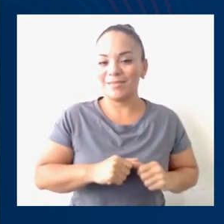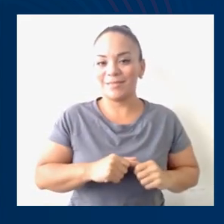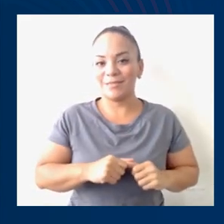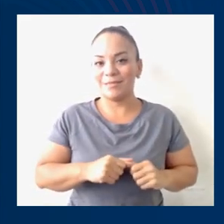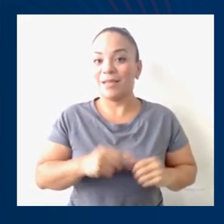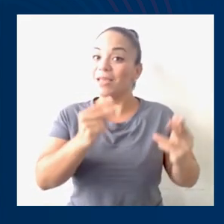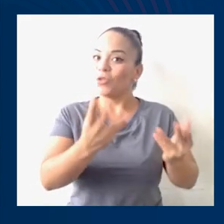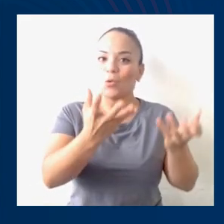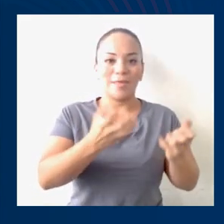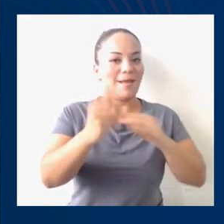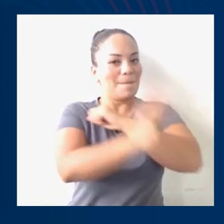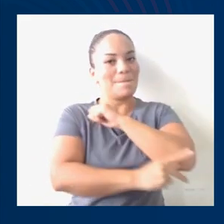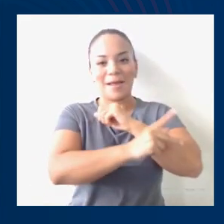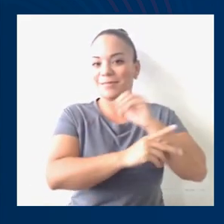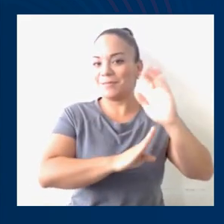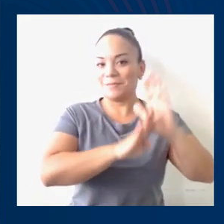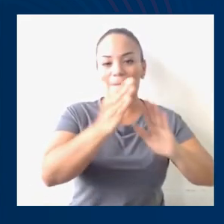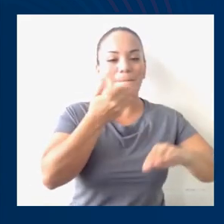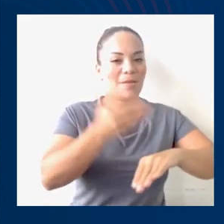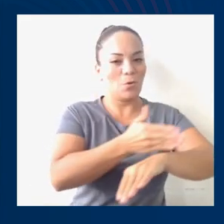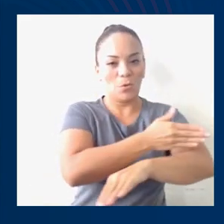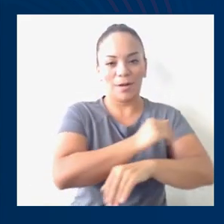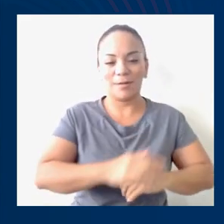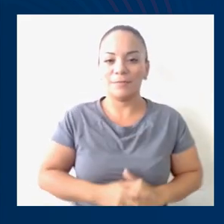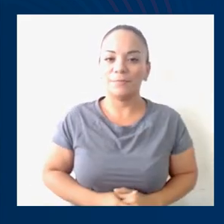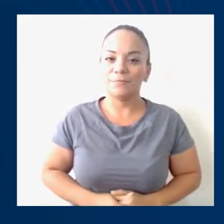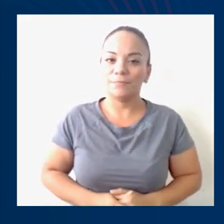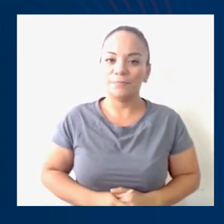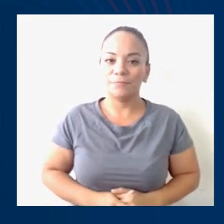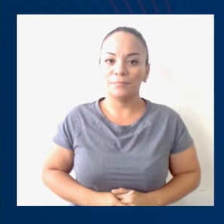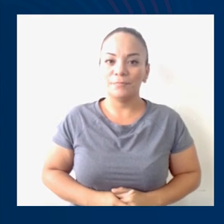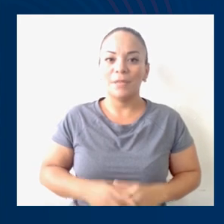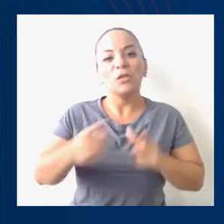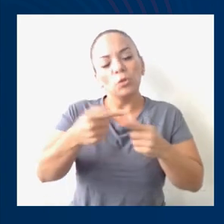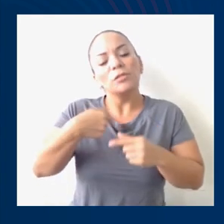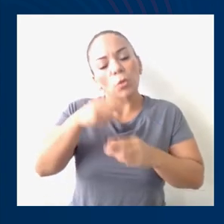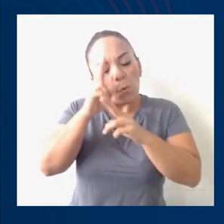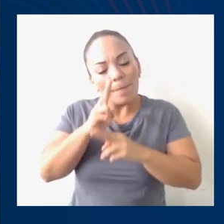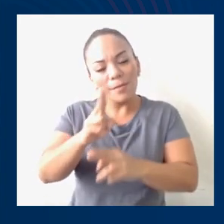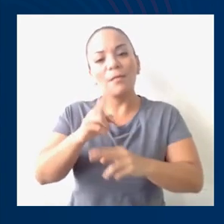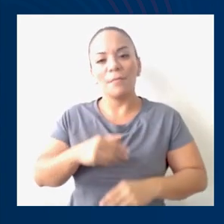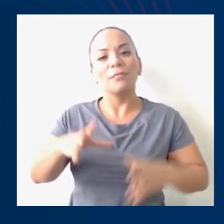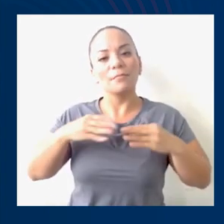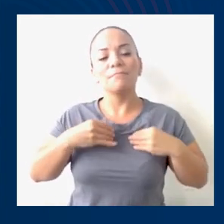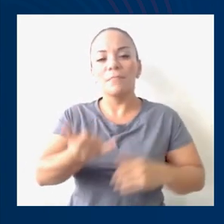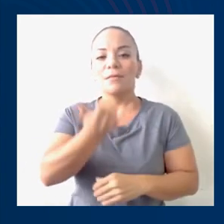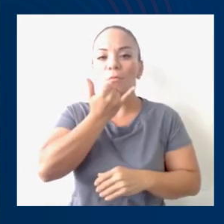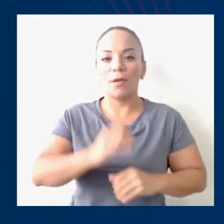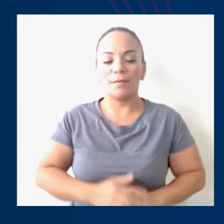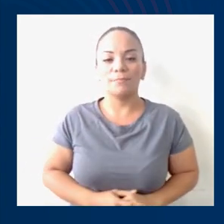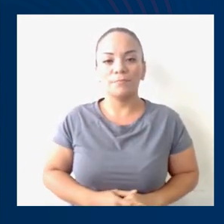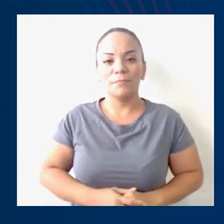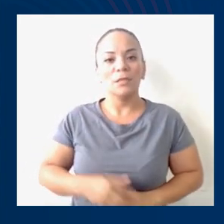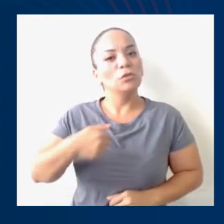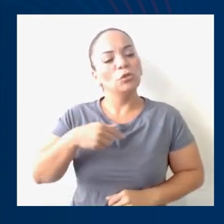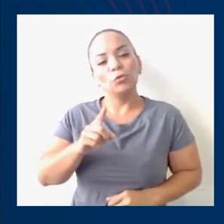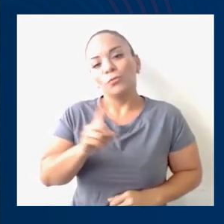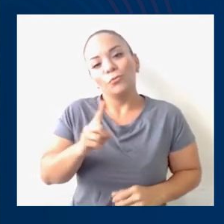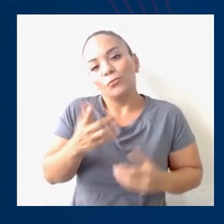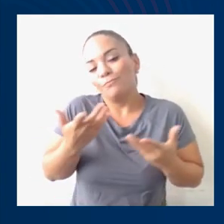quieren que mejoremos este país. No me cuesta admitir humildemente que me equivoqué,